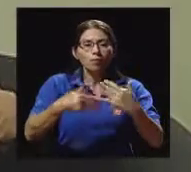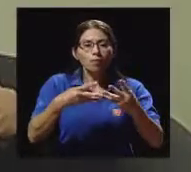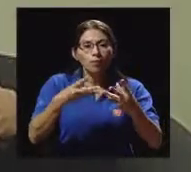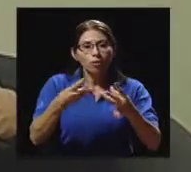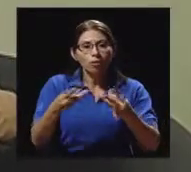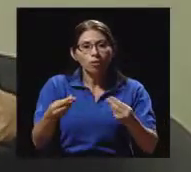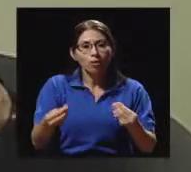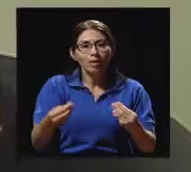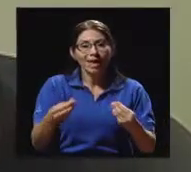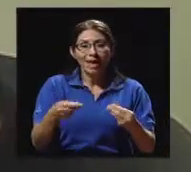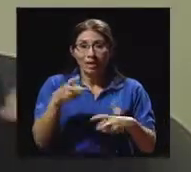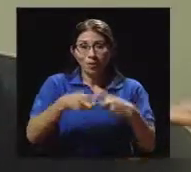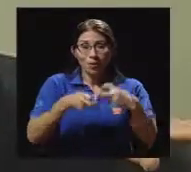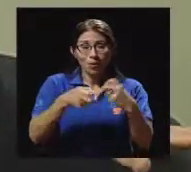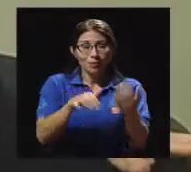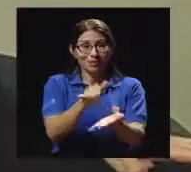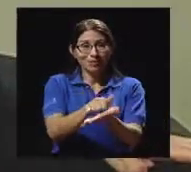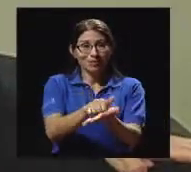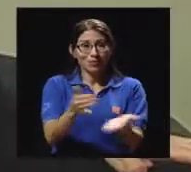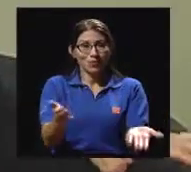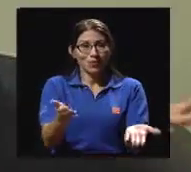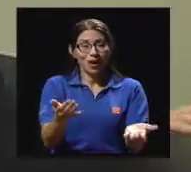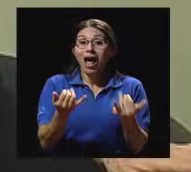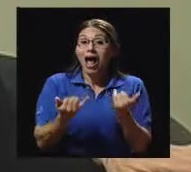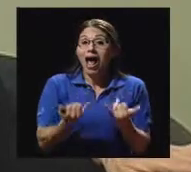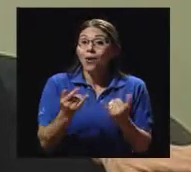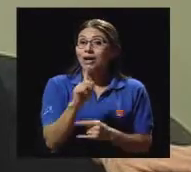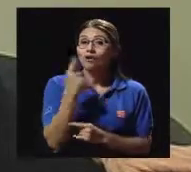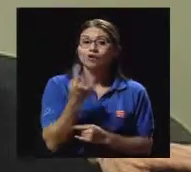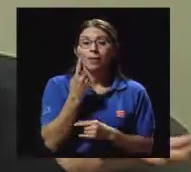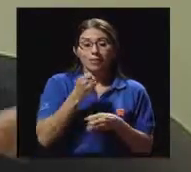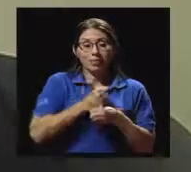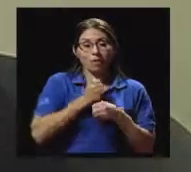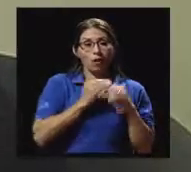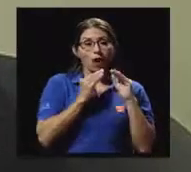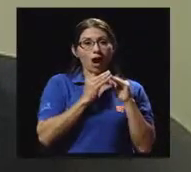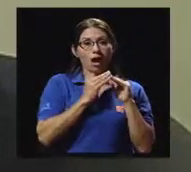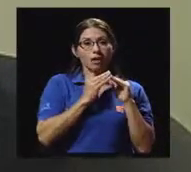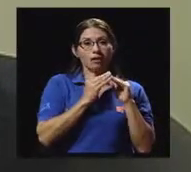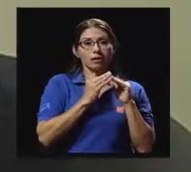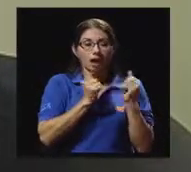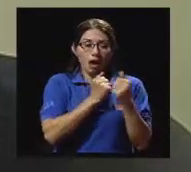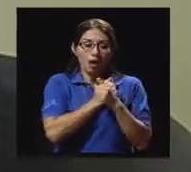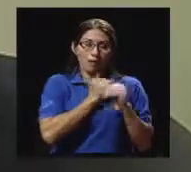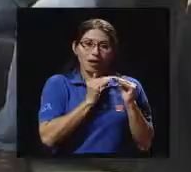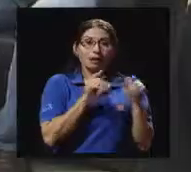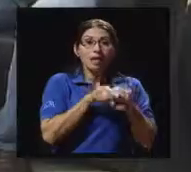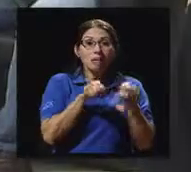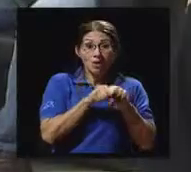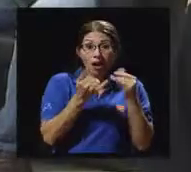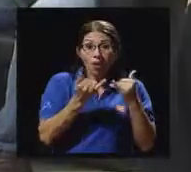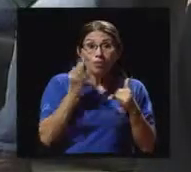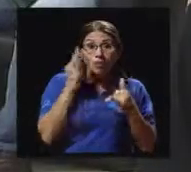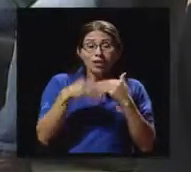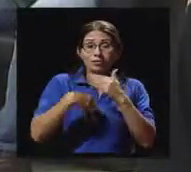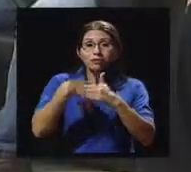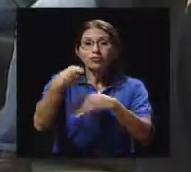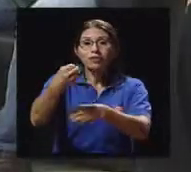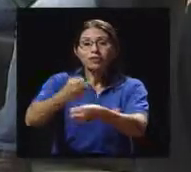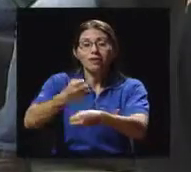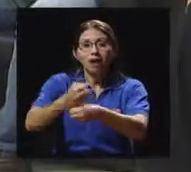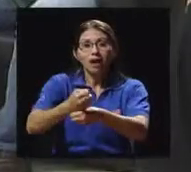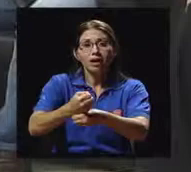mayor problema es eso, que ahora no solo asumimos las cosas del hogar, asumimos también la parte laboral y algunas también